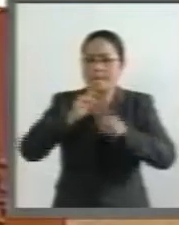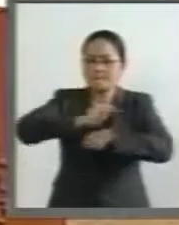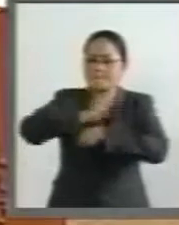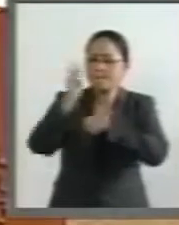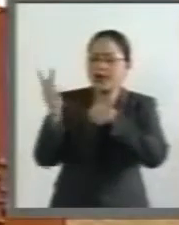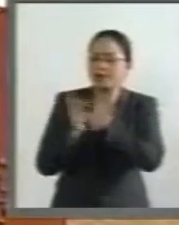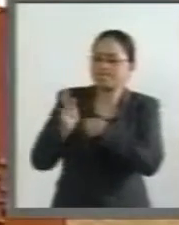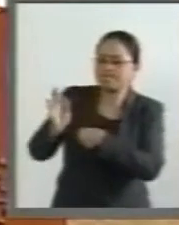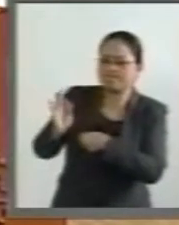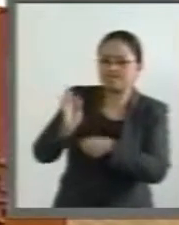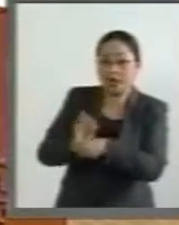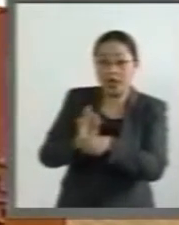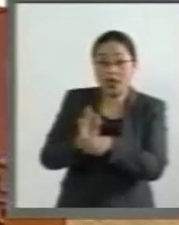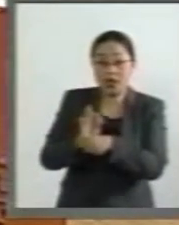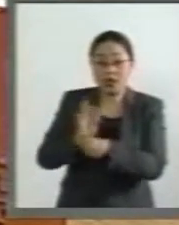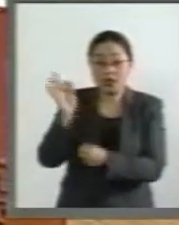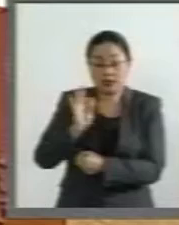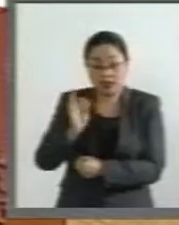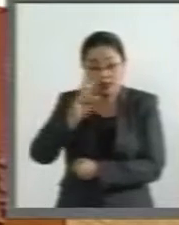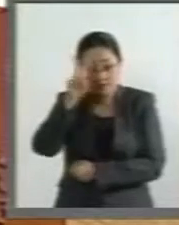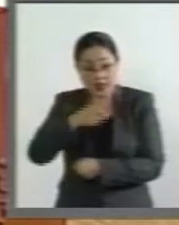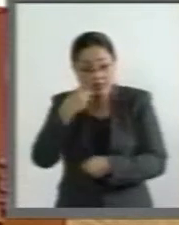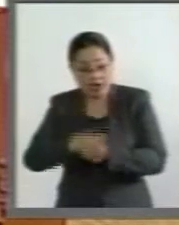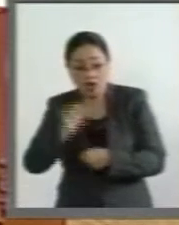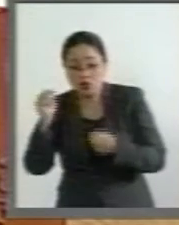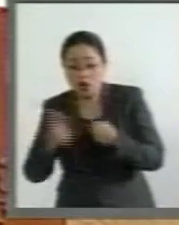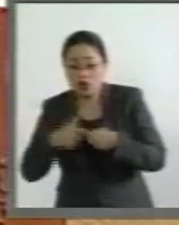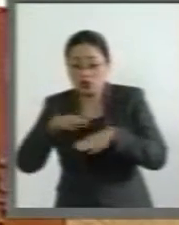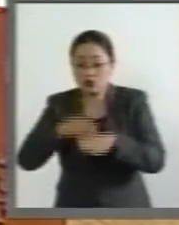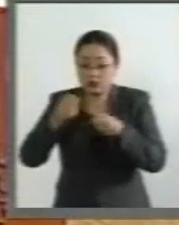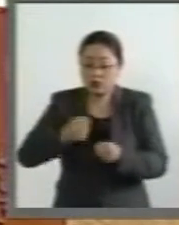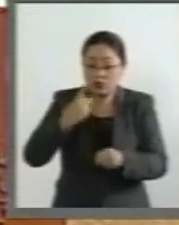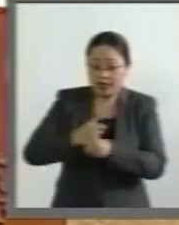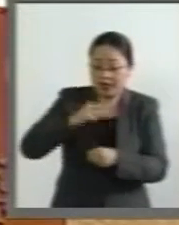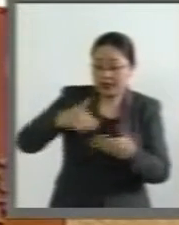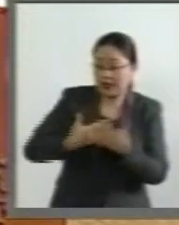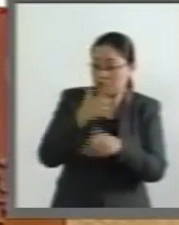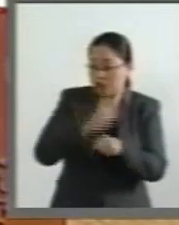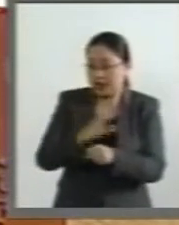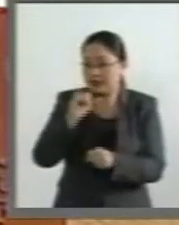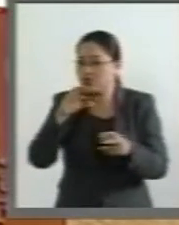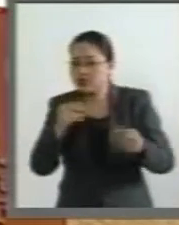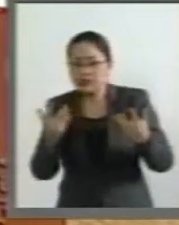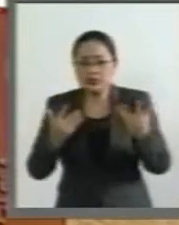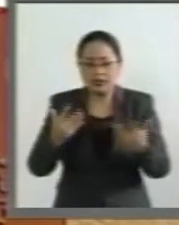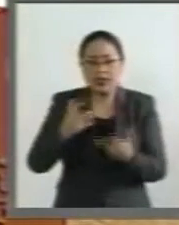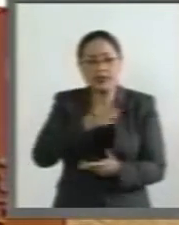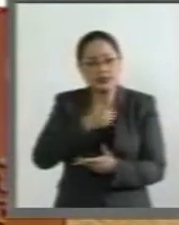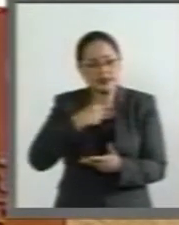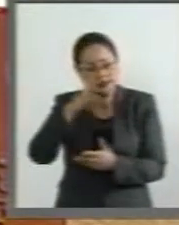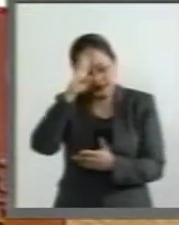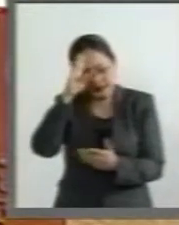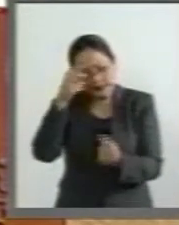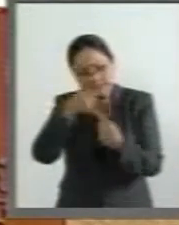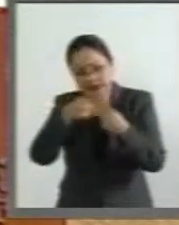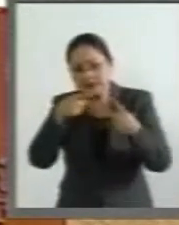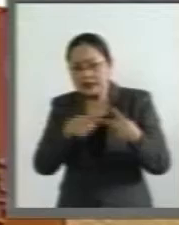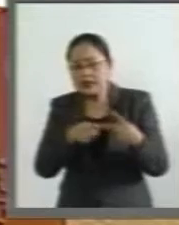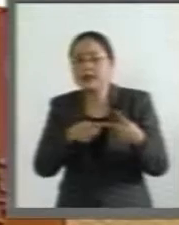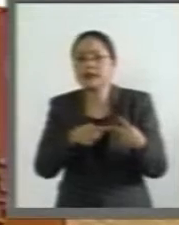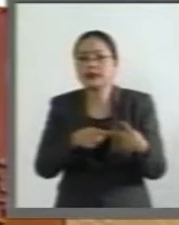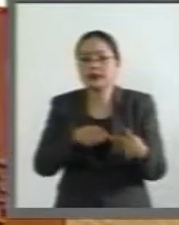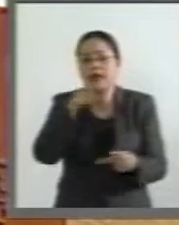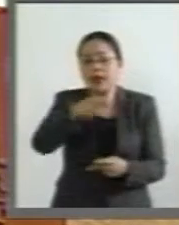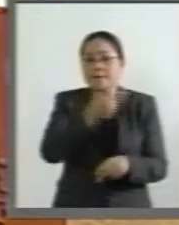tomando en cuenta si nos afecta o no nuestra seguridad nacional. Que se entienda, Trump lo ha